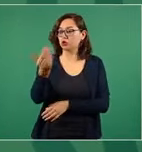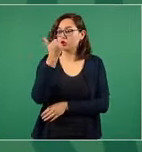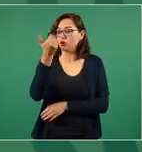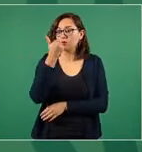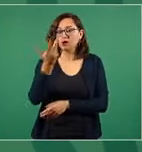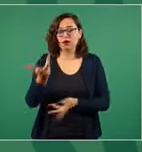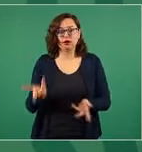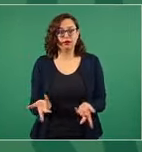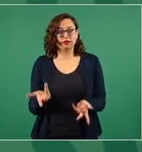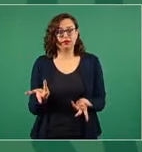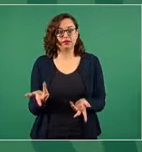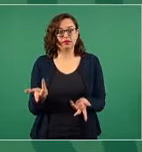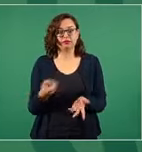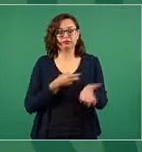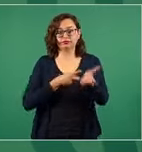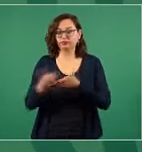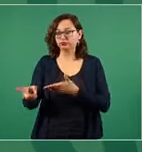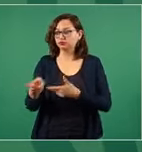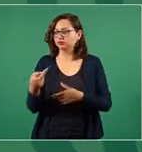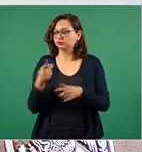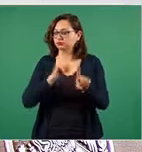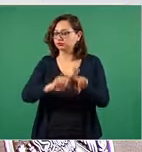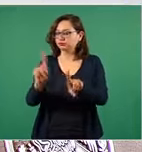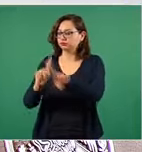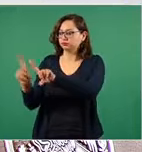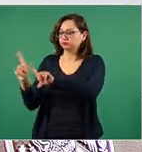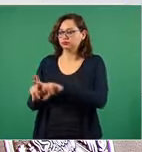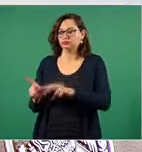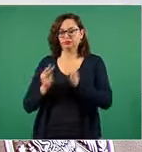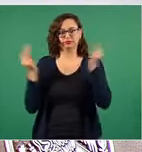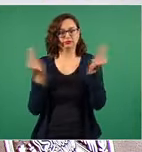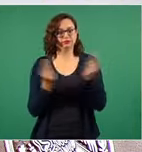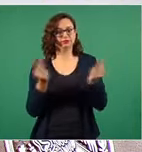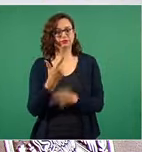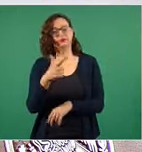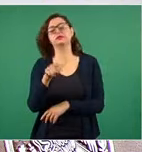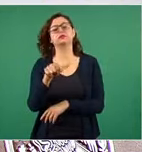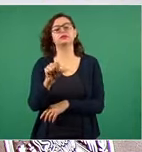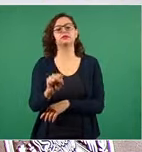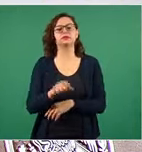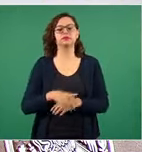y a satisfacer cualquier otra necesidad